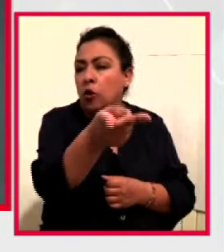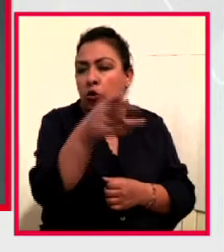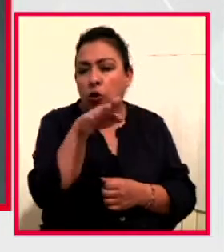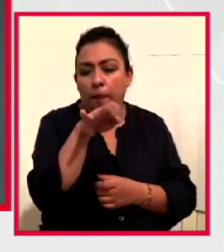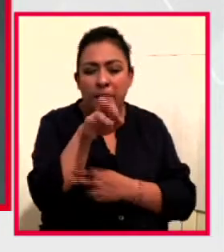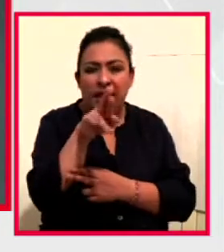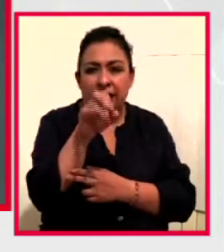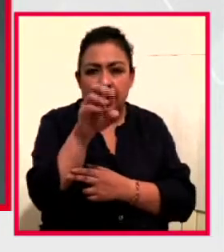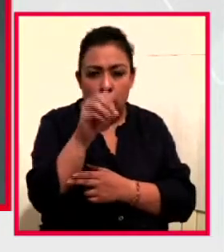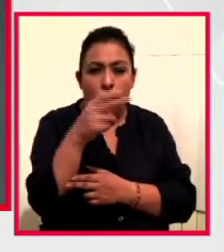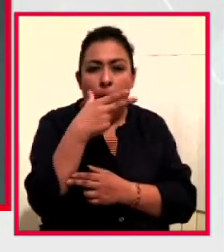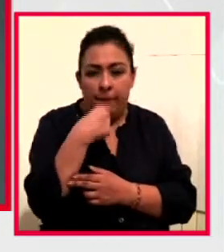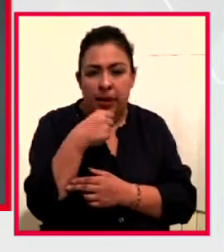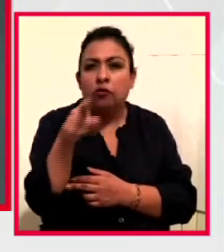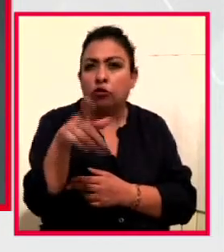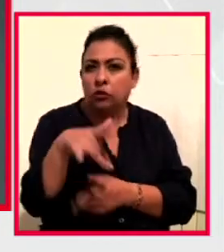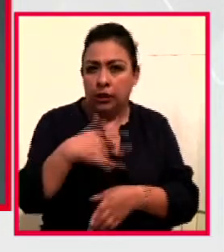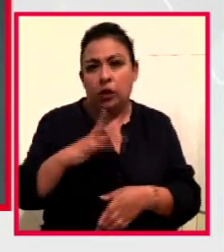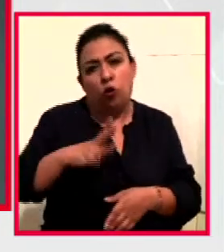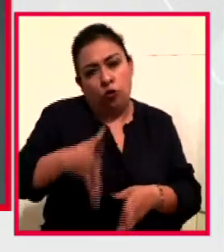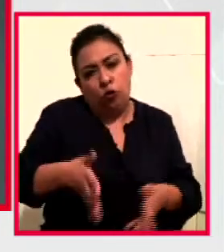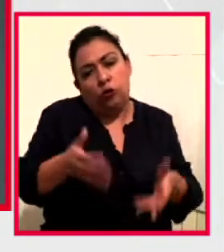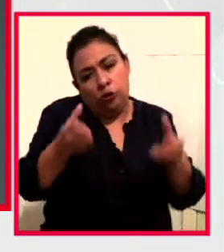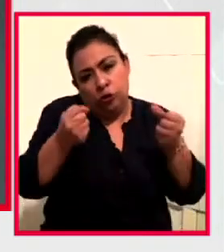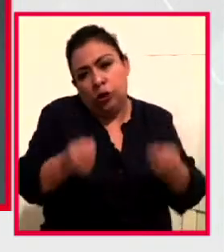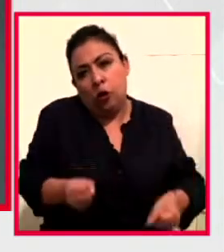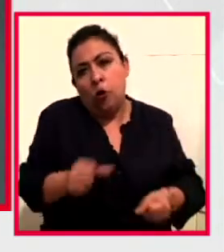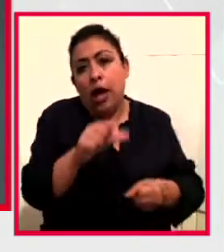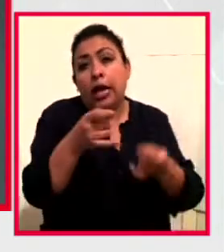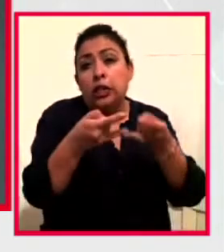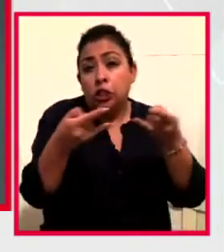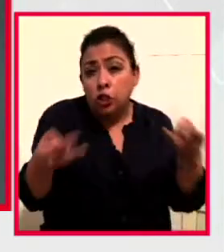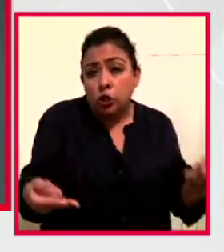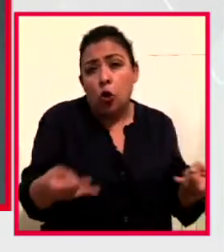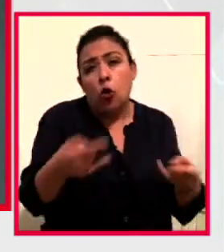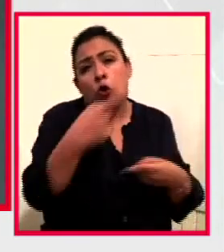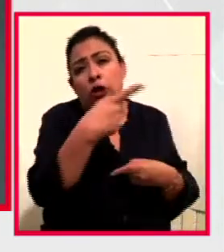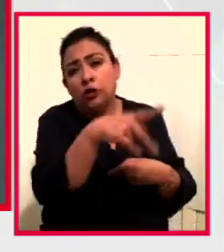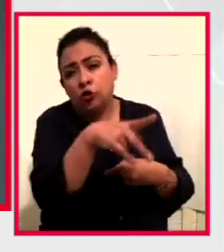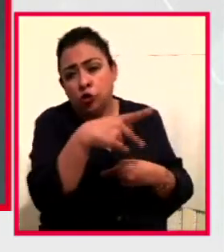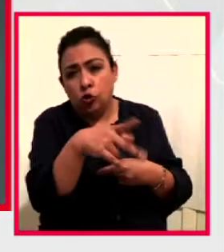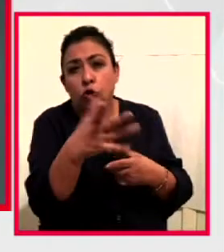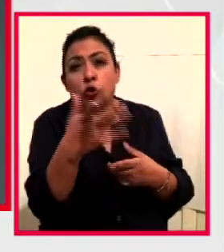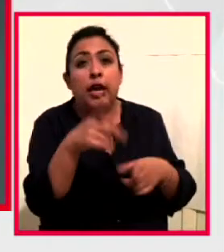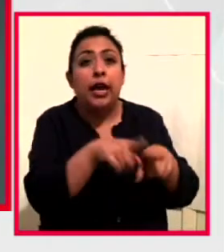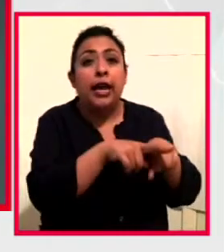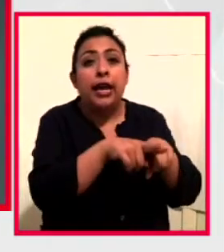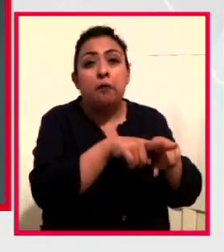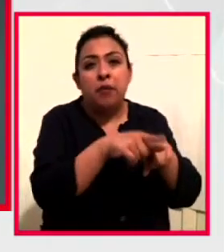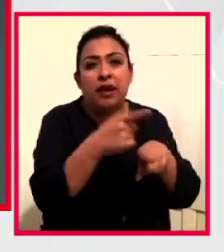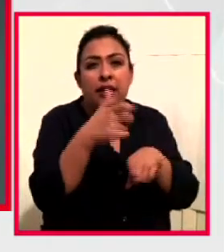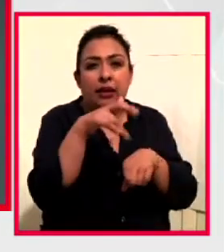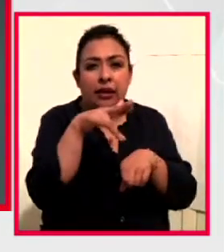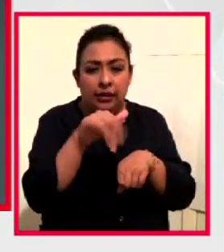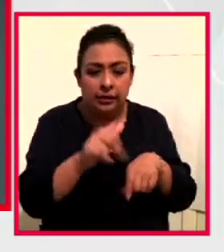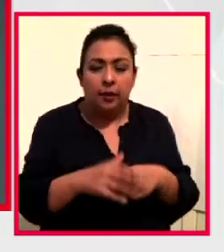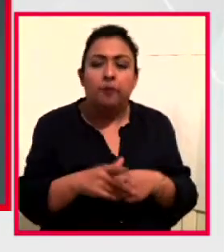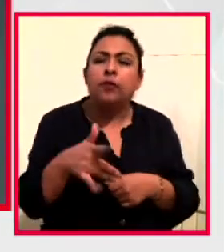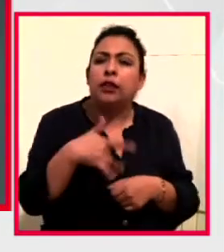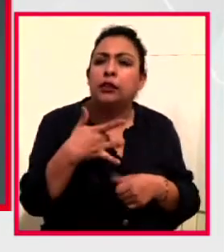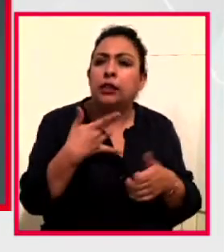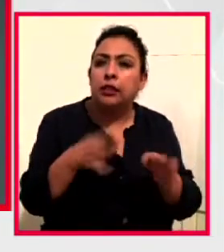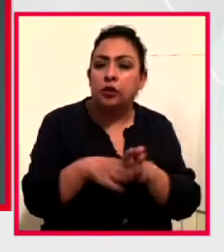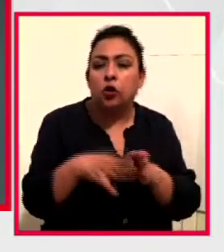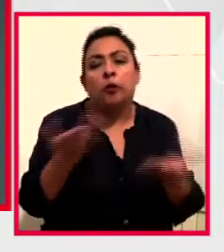sientes? Además de orgulloso seguramente por esta historia, por esta travesía de las hermanas García. Claro que sí,